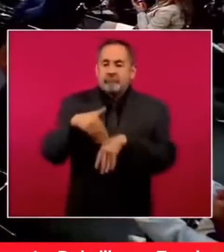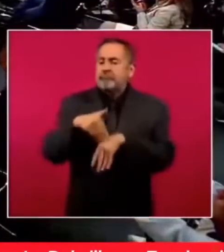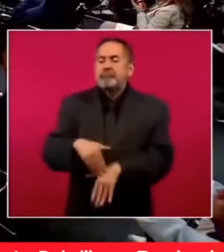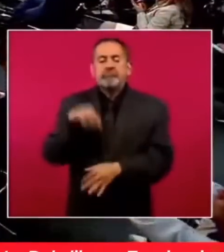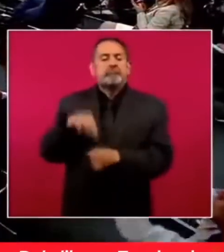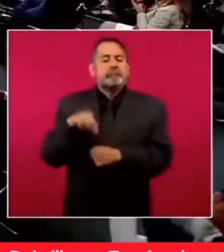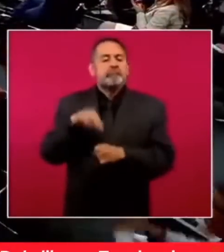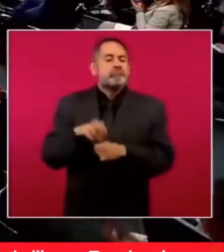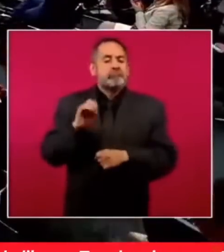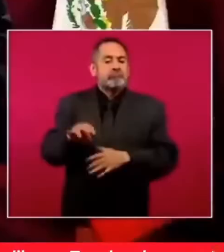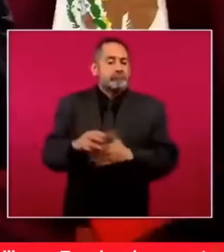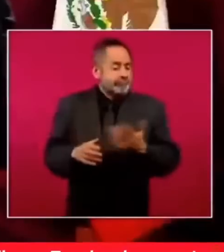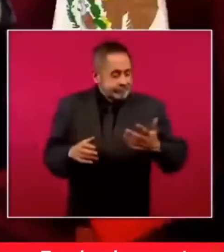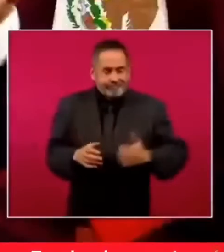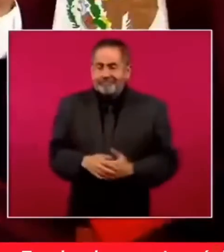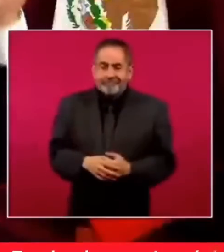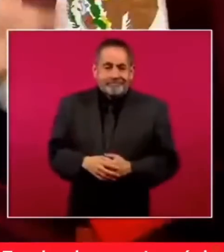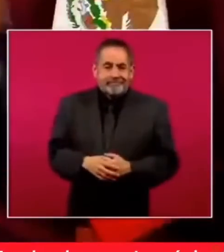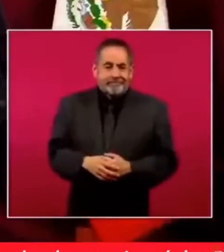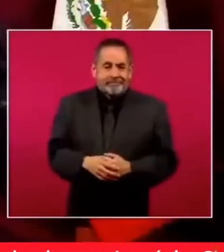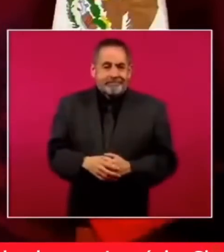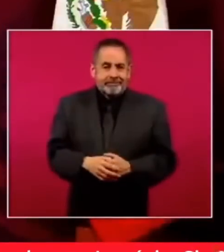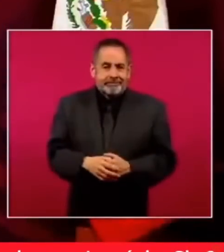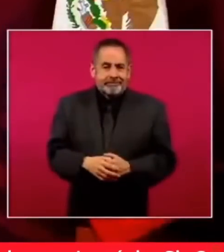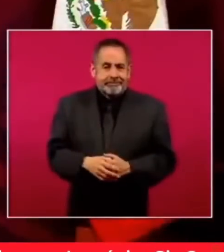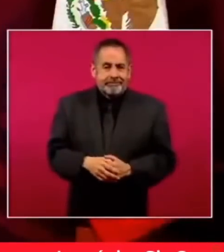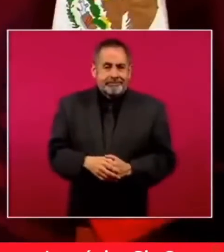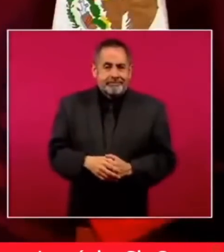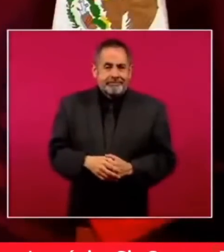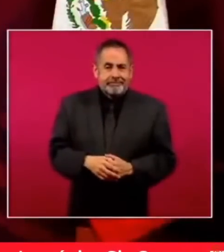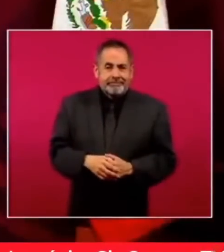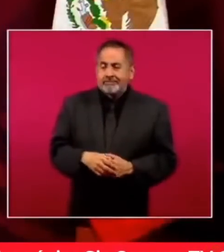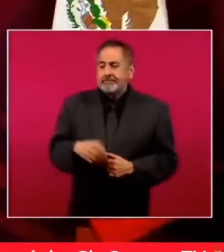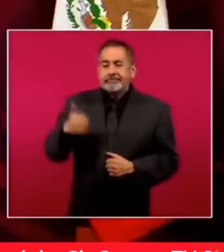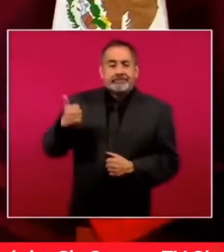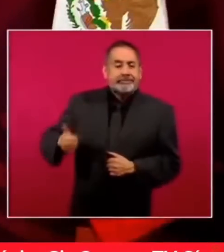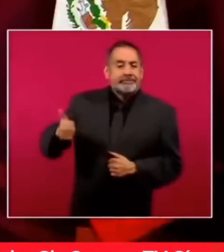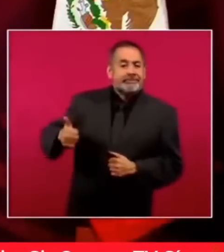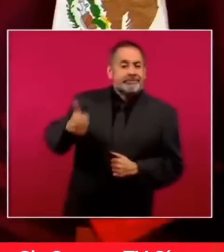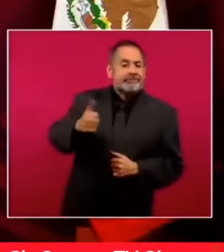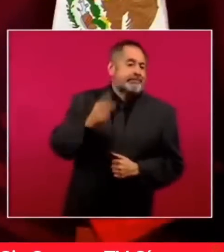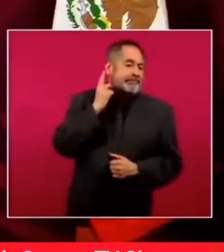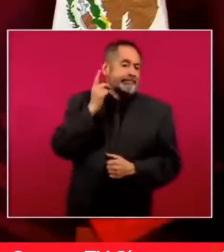Cada diputado tenía un presupuesto.